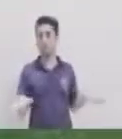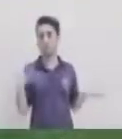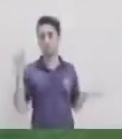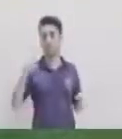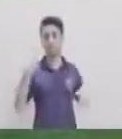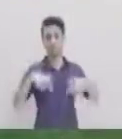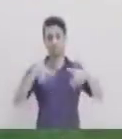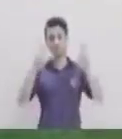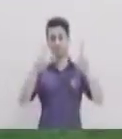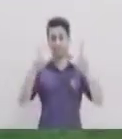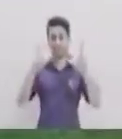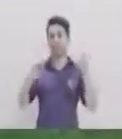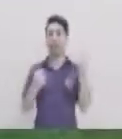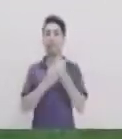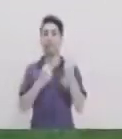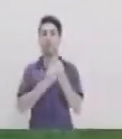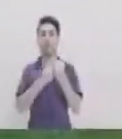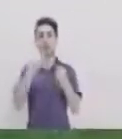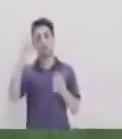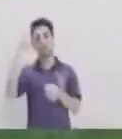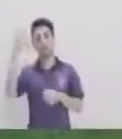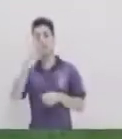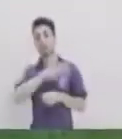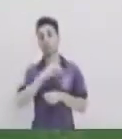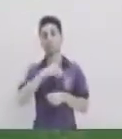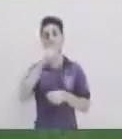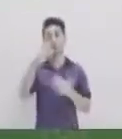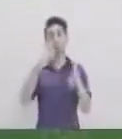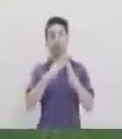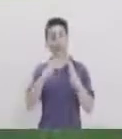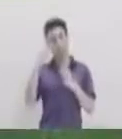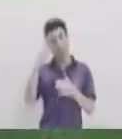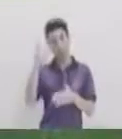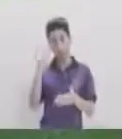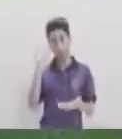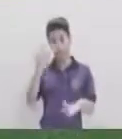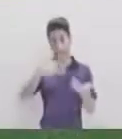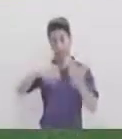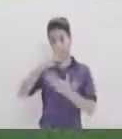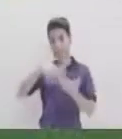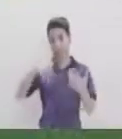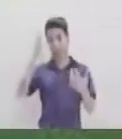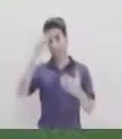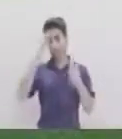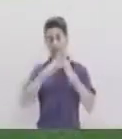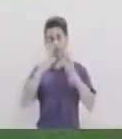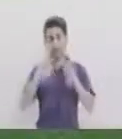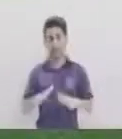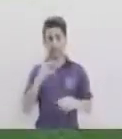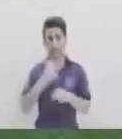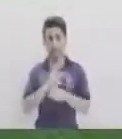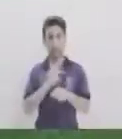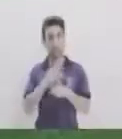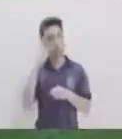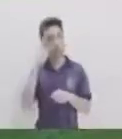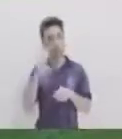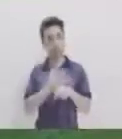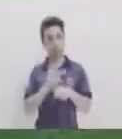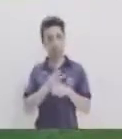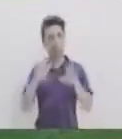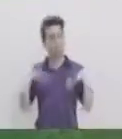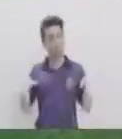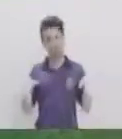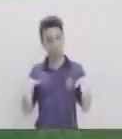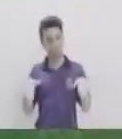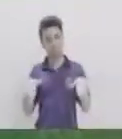así como llegamos Al final del segmento De apoyo psicosocial Ustedes en casa Recuerden seguirnos En nuestras redes sociales Como Aprendo en Casa Guate Y